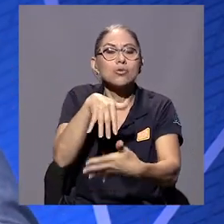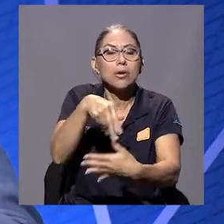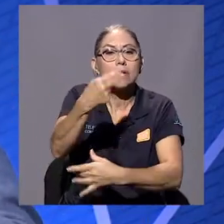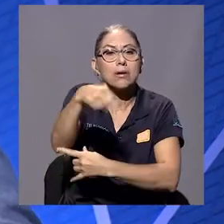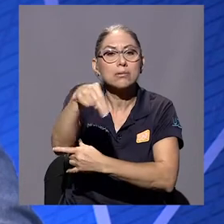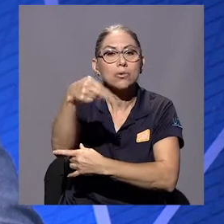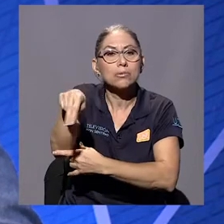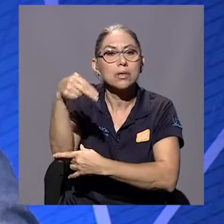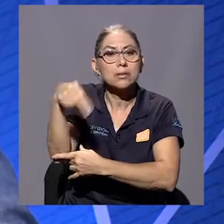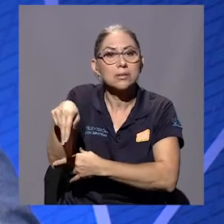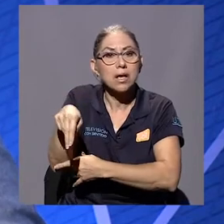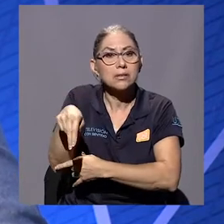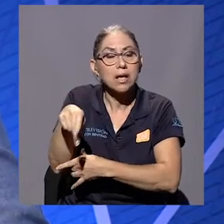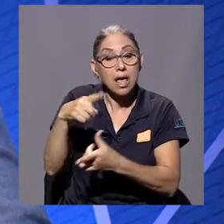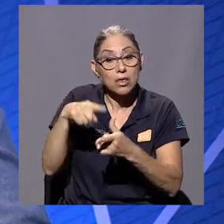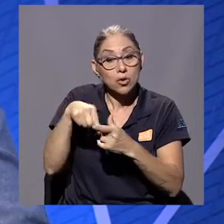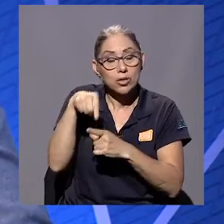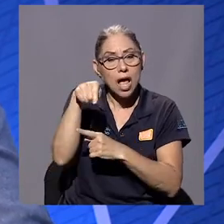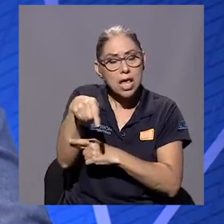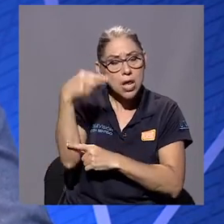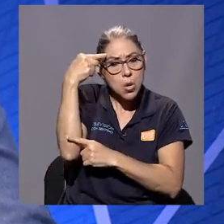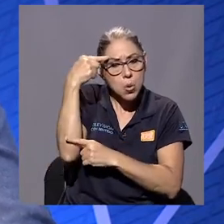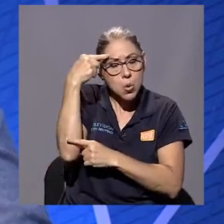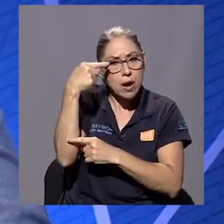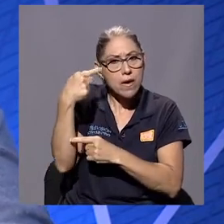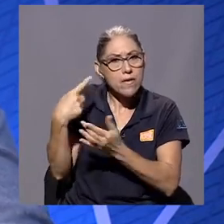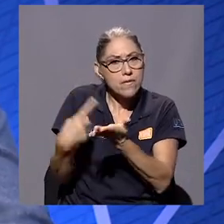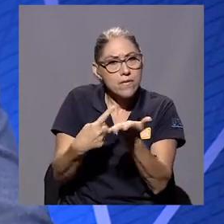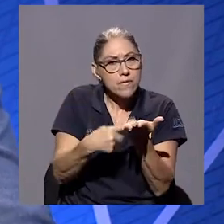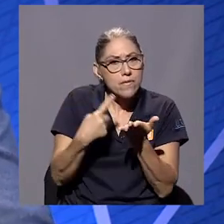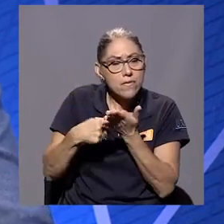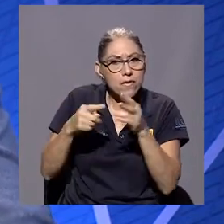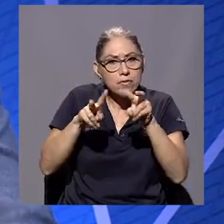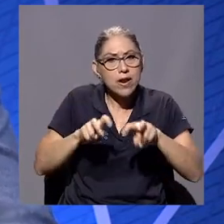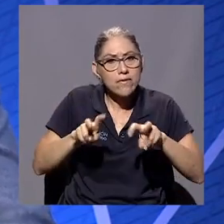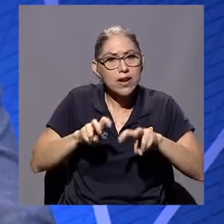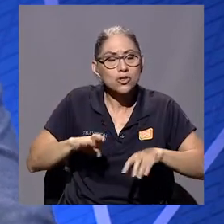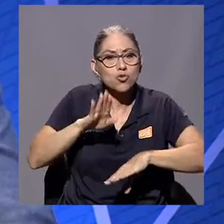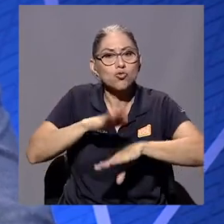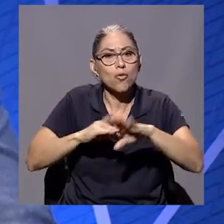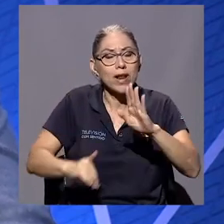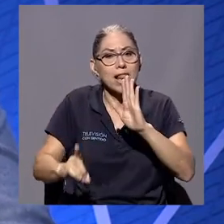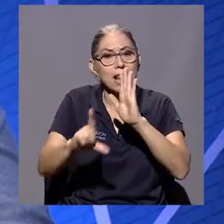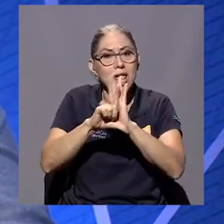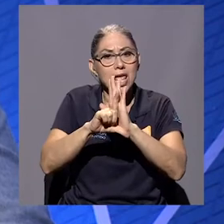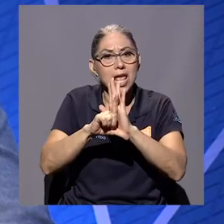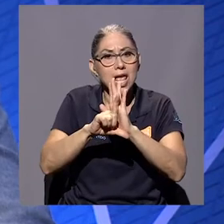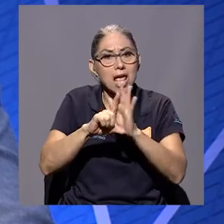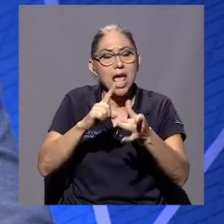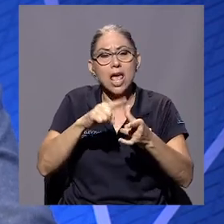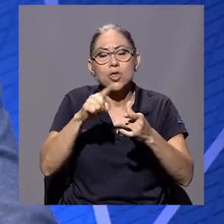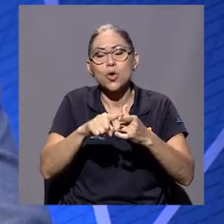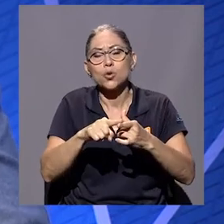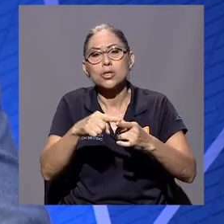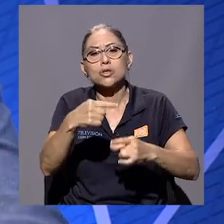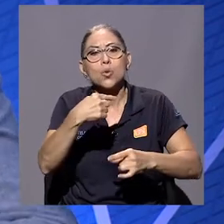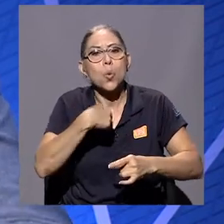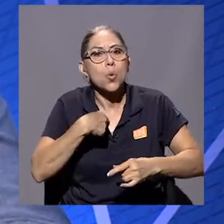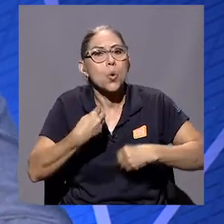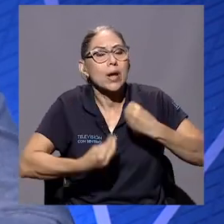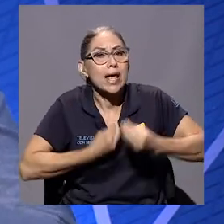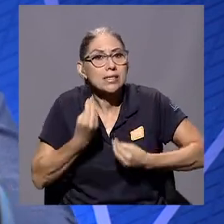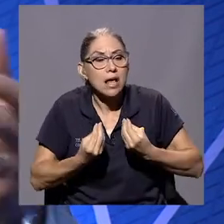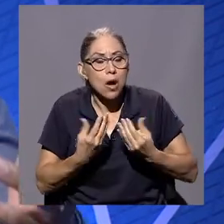noticias y en el marco de las noticias hacer una reflexión como un eje transversal de legislación. Entonces ahí uno se debatía